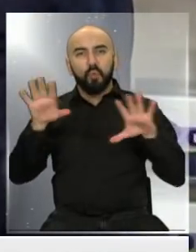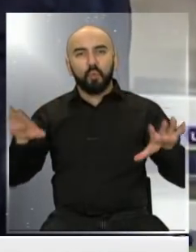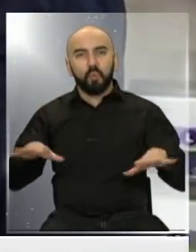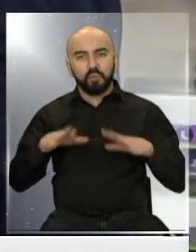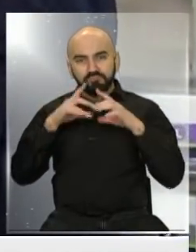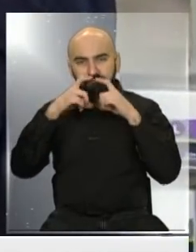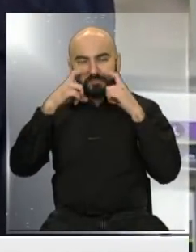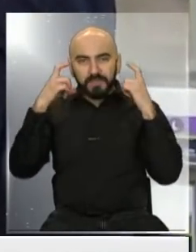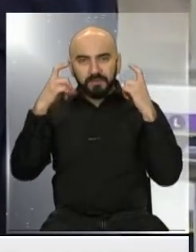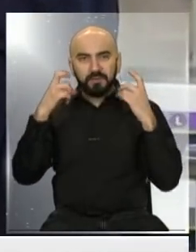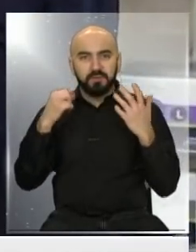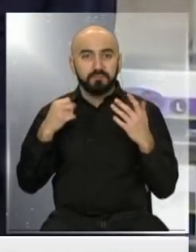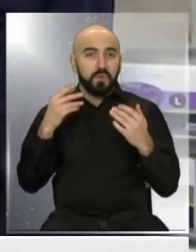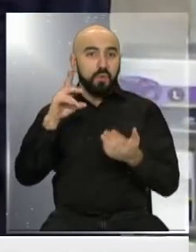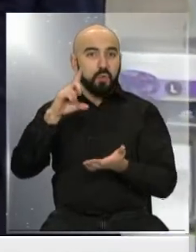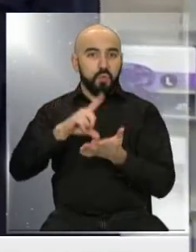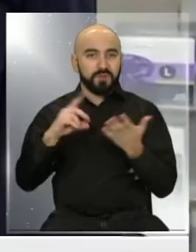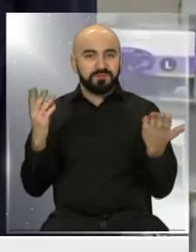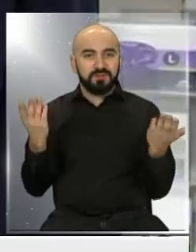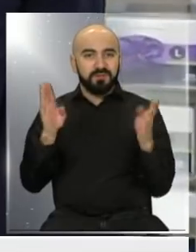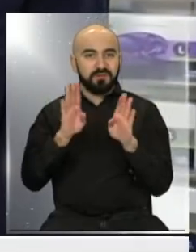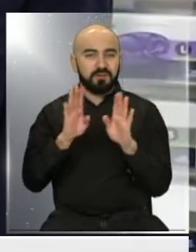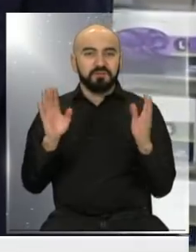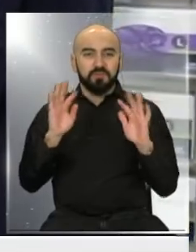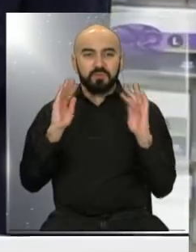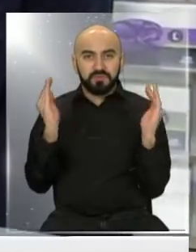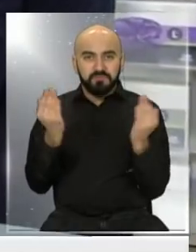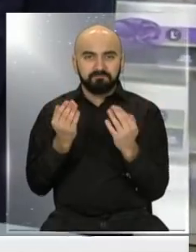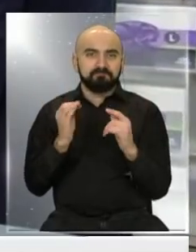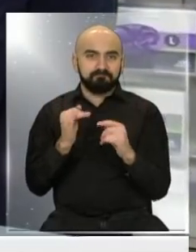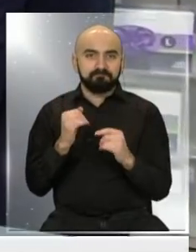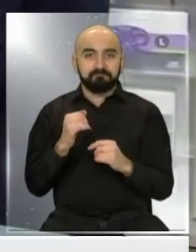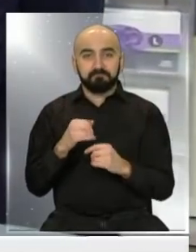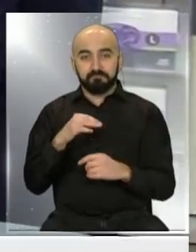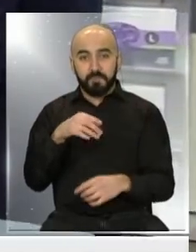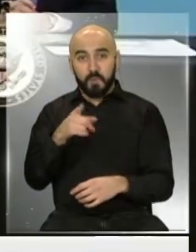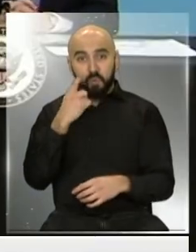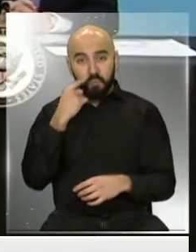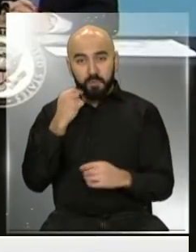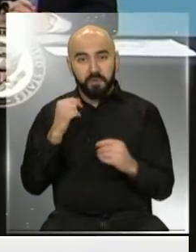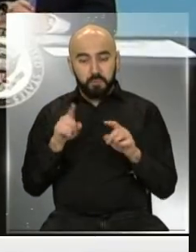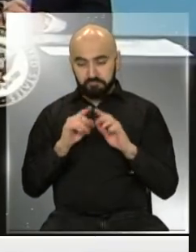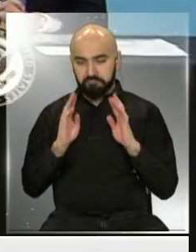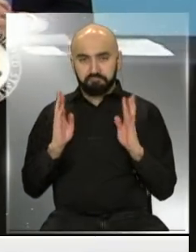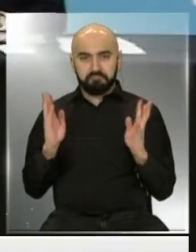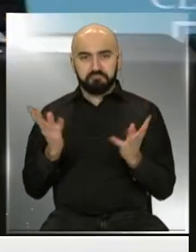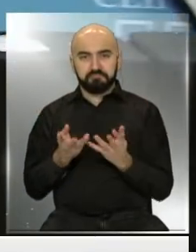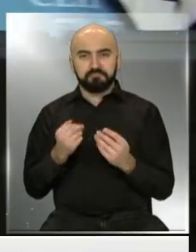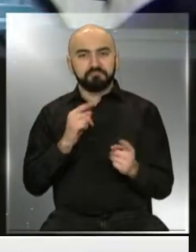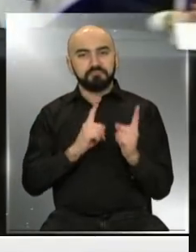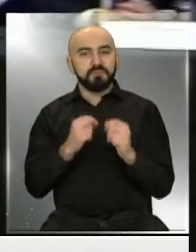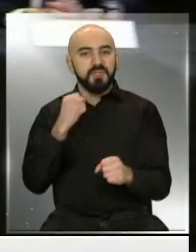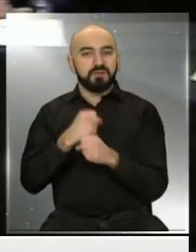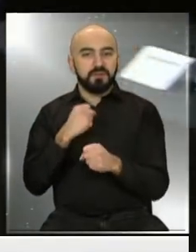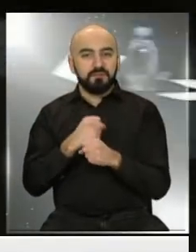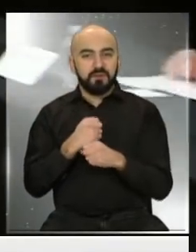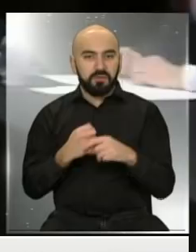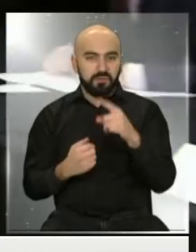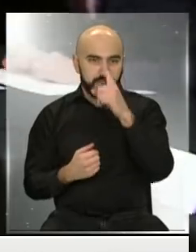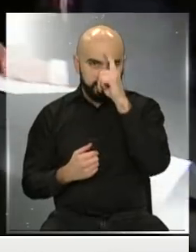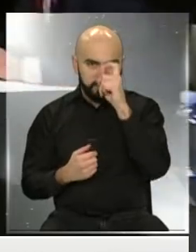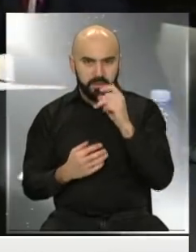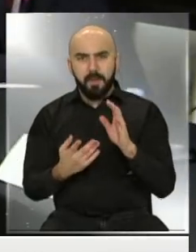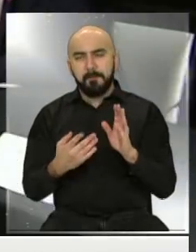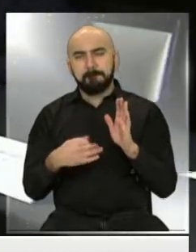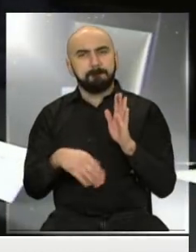sobre todos los lugares cerrados. Pence estuvo rodeado de al menos una docena de personas como usted ve. Habían trabajadores del hospital, un mínimo de